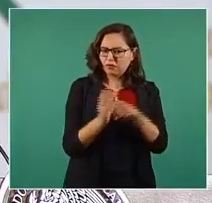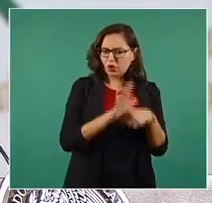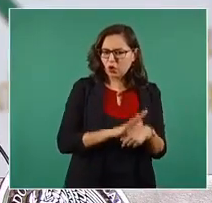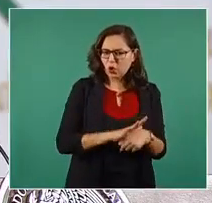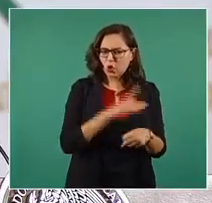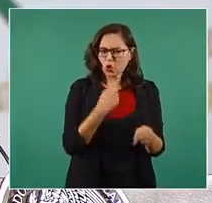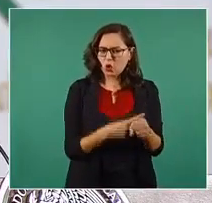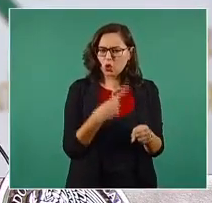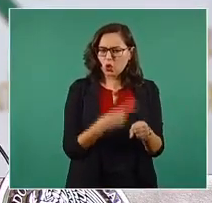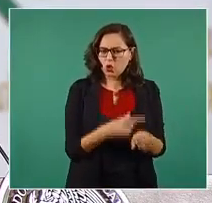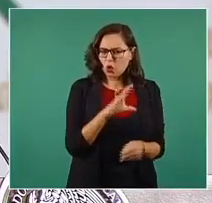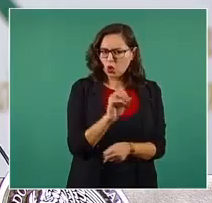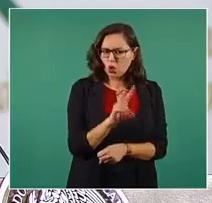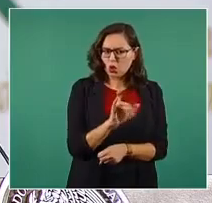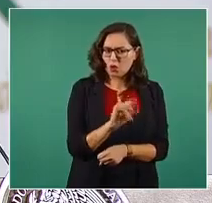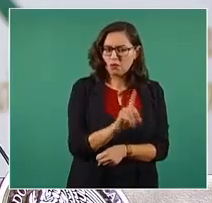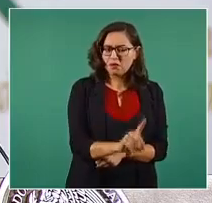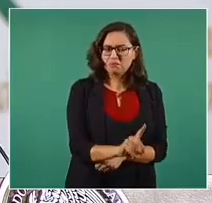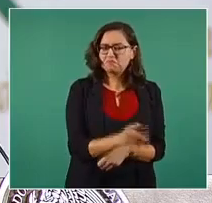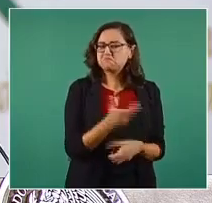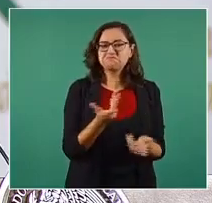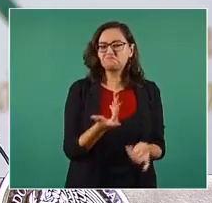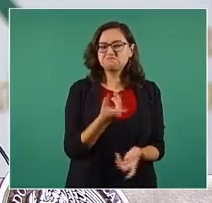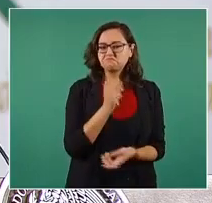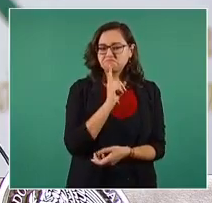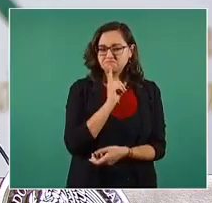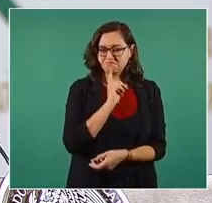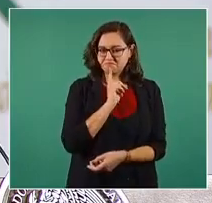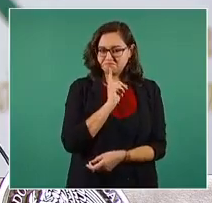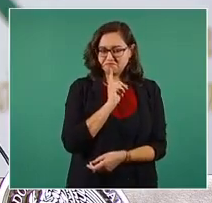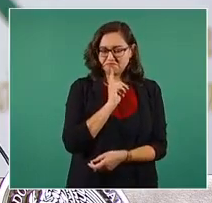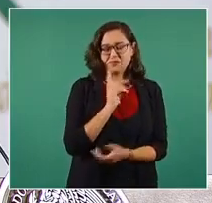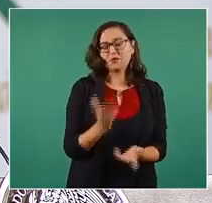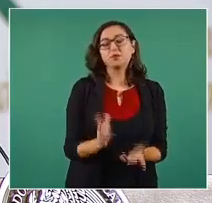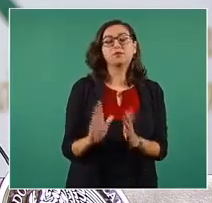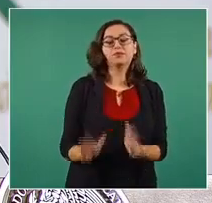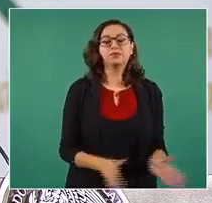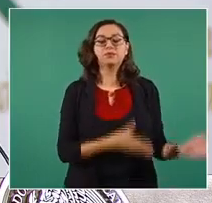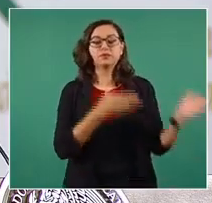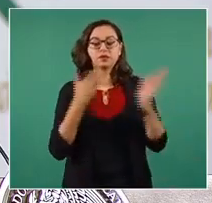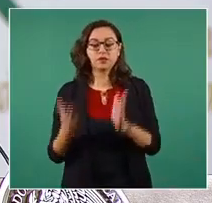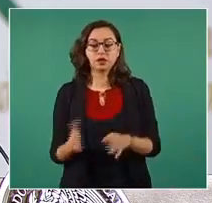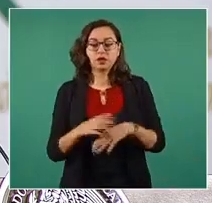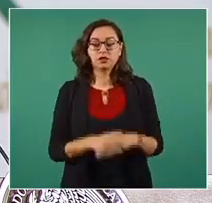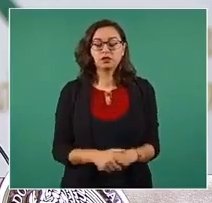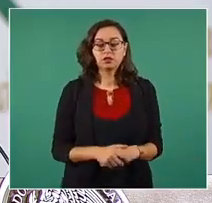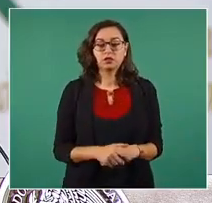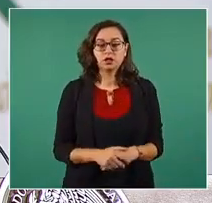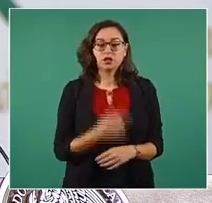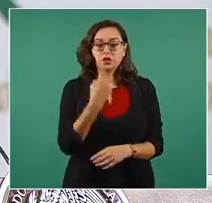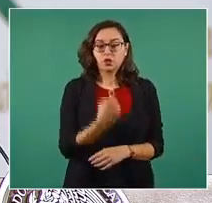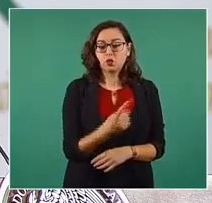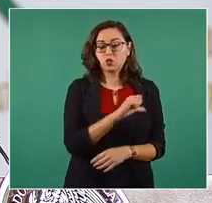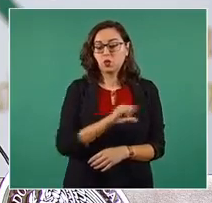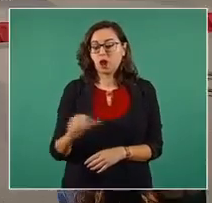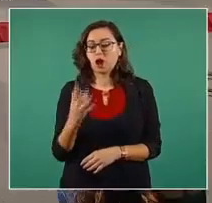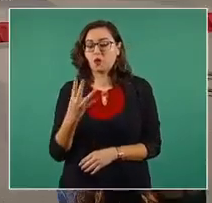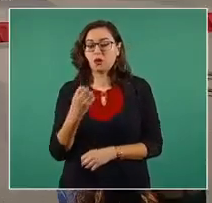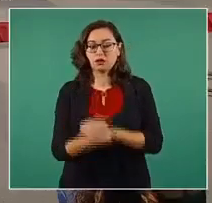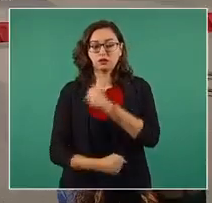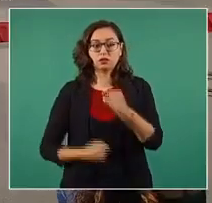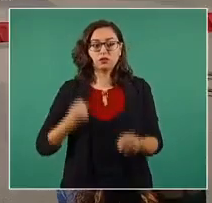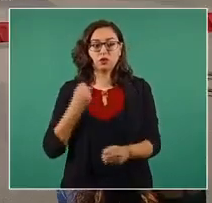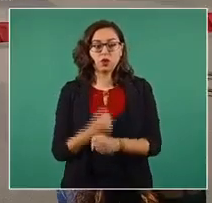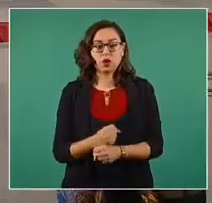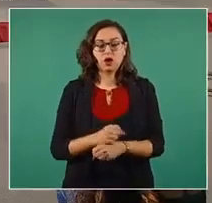en poca representación. Para los siguientes grupos de edad, vemos en el lado derecho de uno a cuatro años y en las